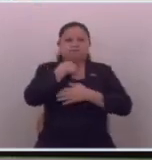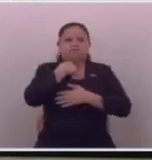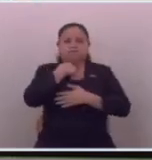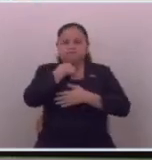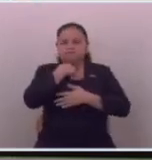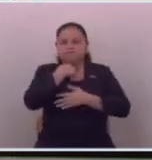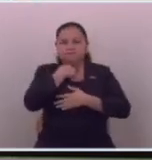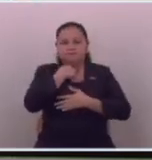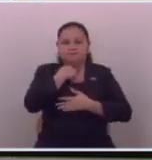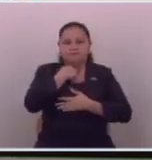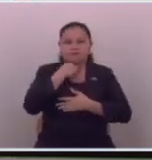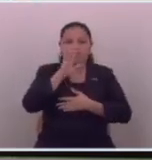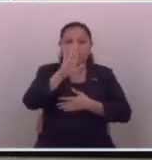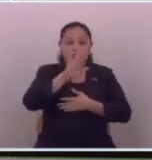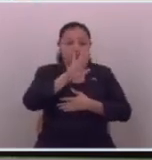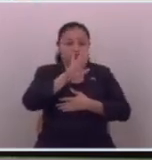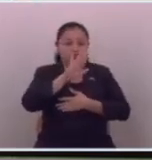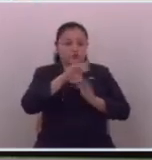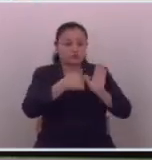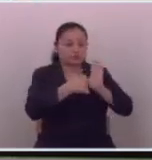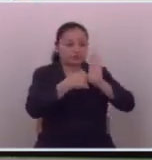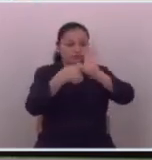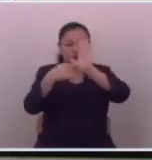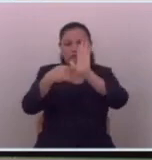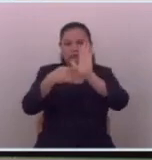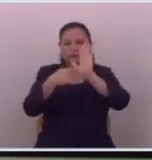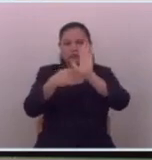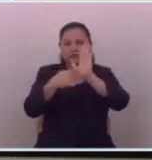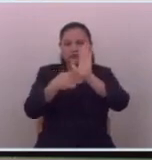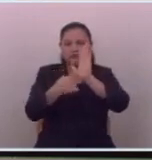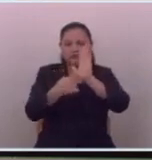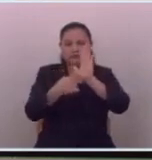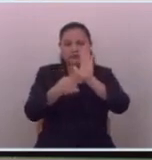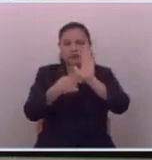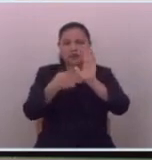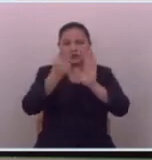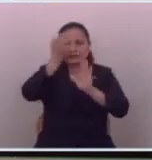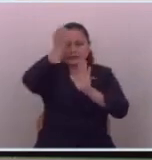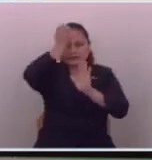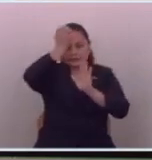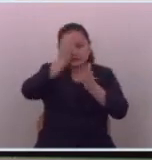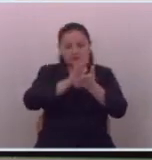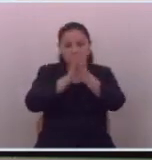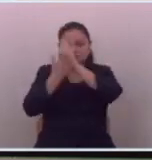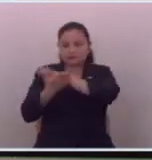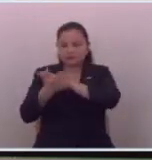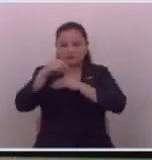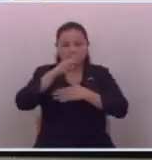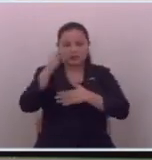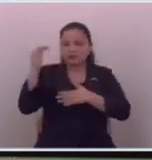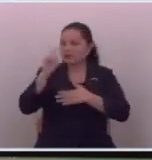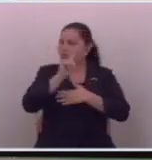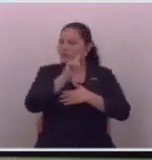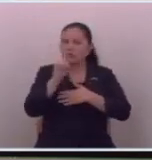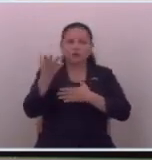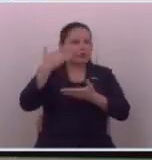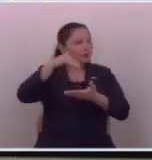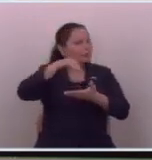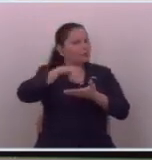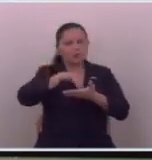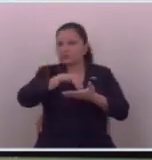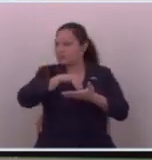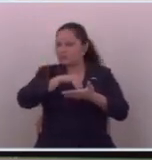de esa actitud que tomaron en su momento pero que hay cosas en este país que ya no pueden volver